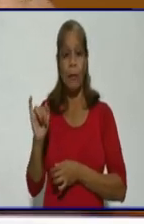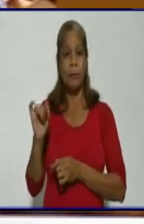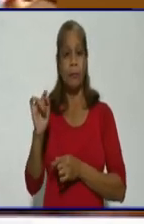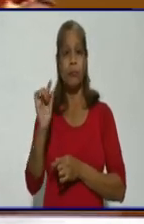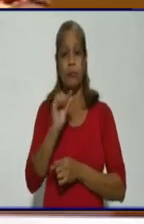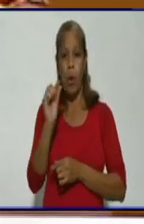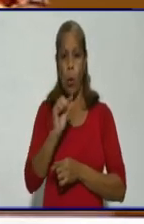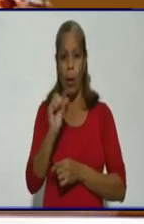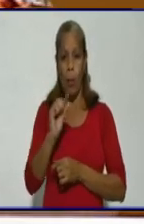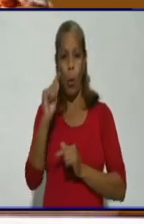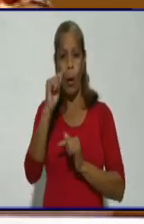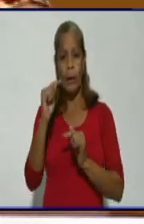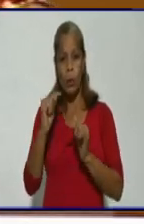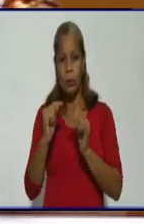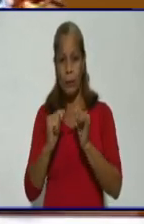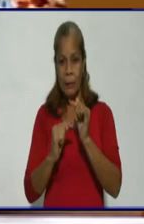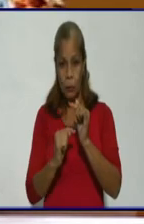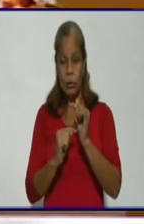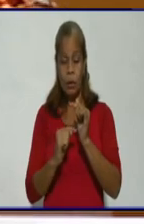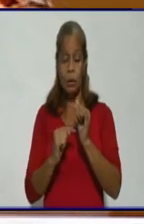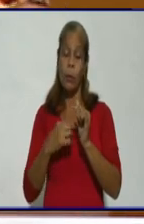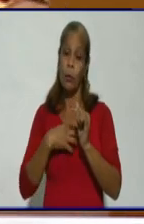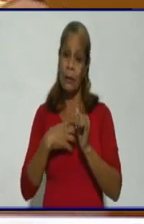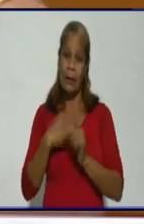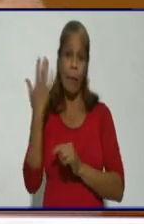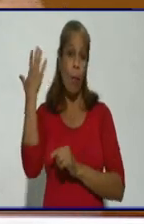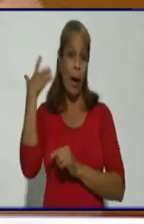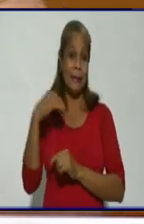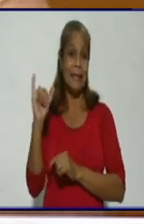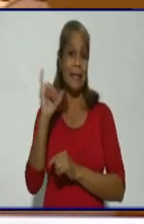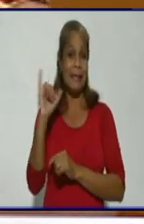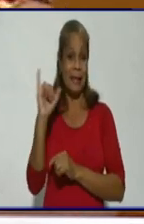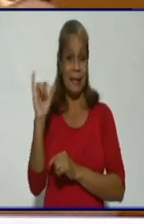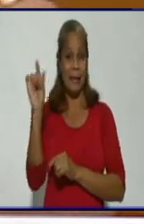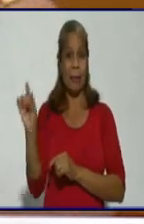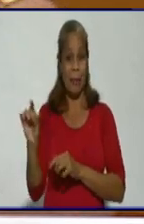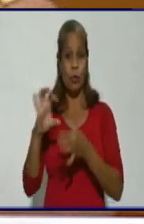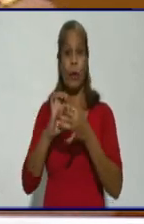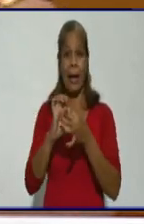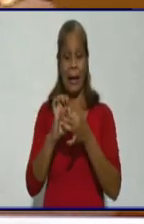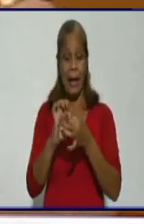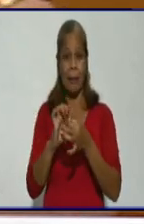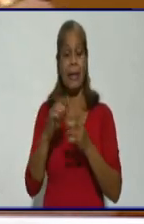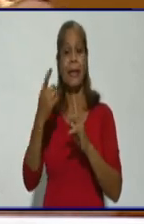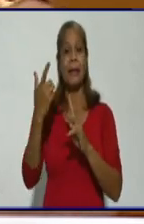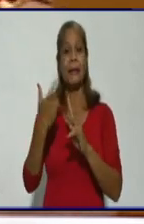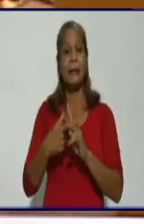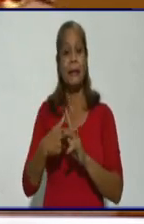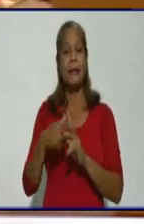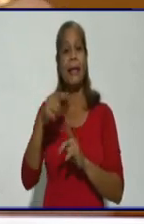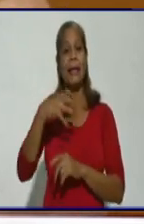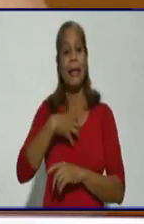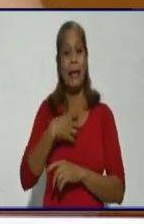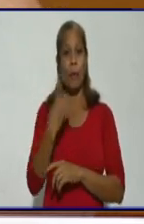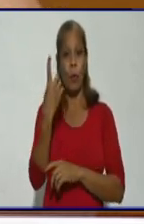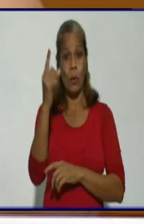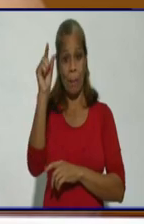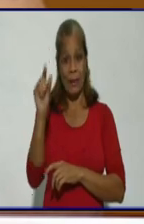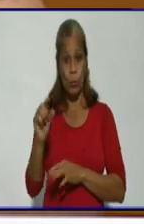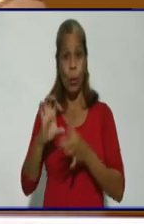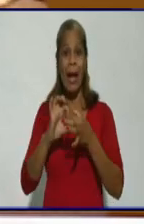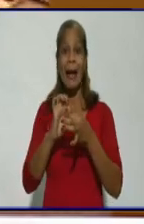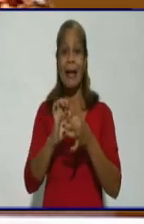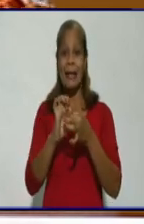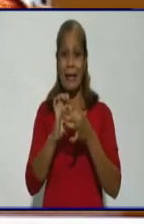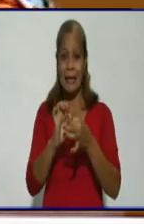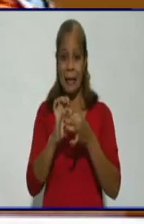recordar que llegamos a tener 66 pacientes, 68, hoy tenemos 20. Y tenemos un paciente grave por concepto de